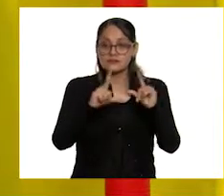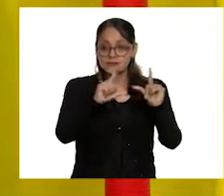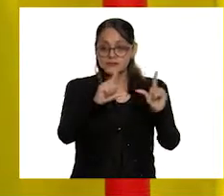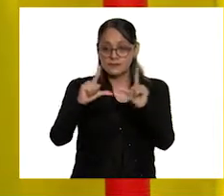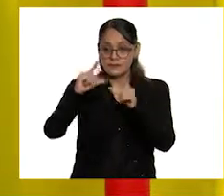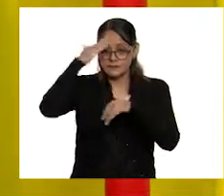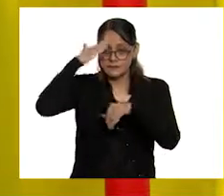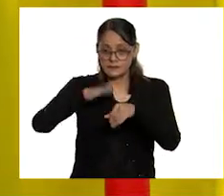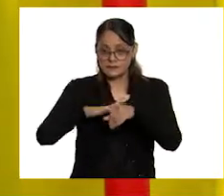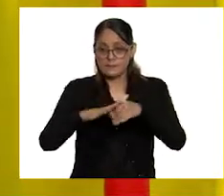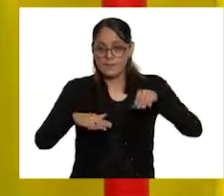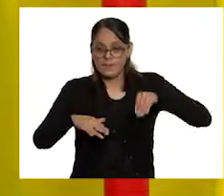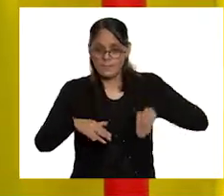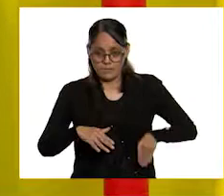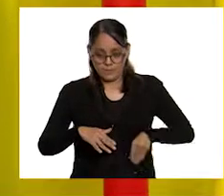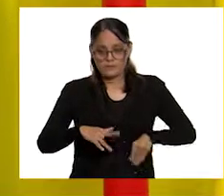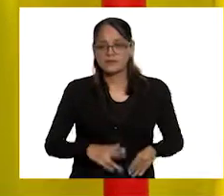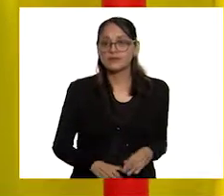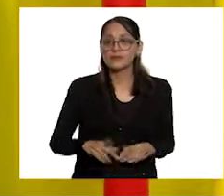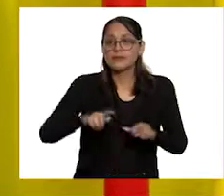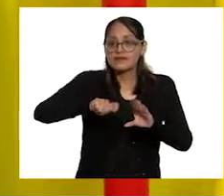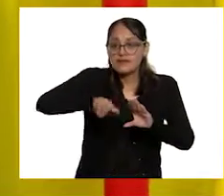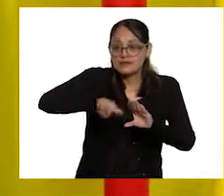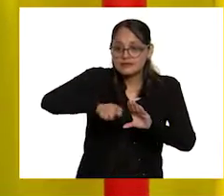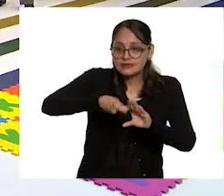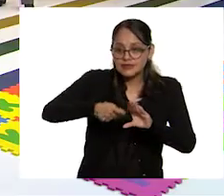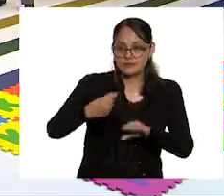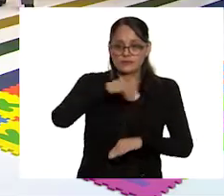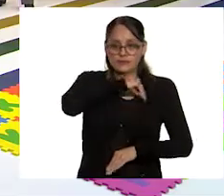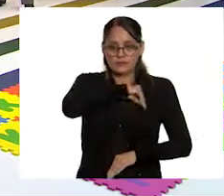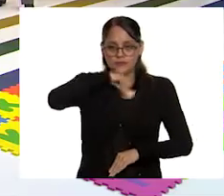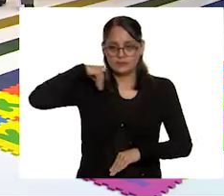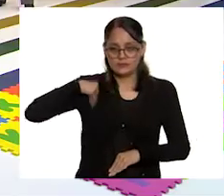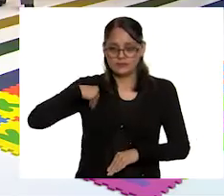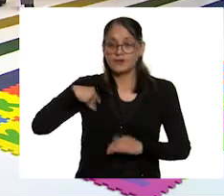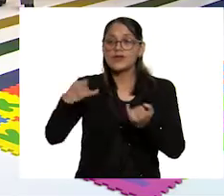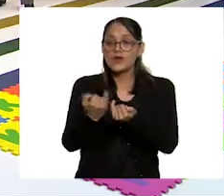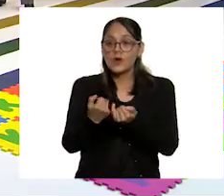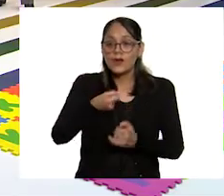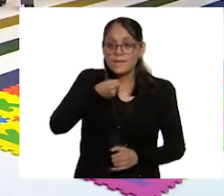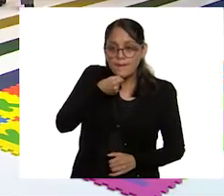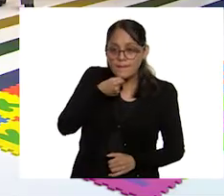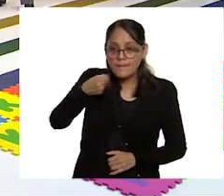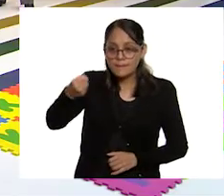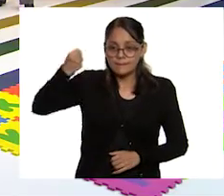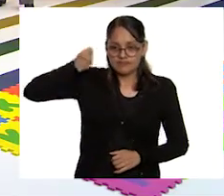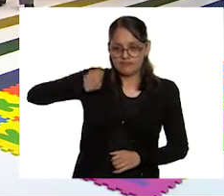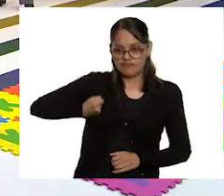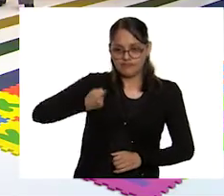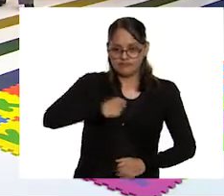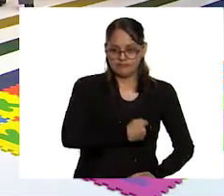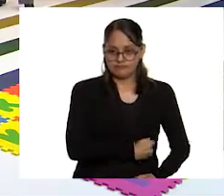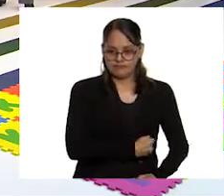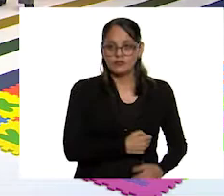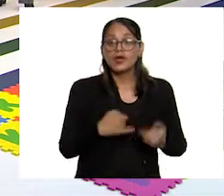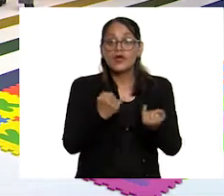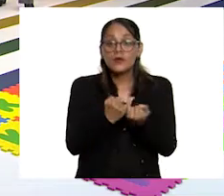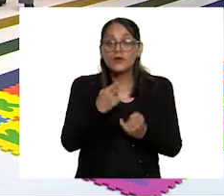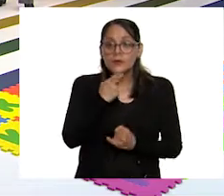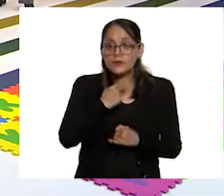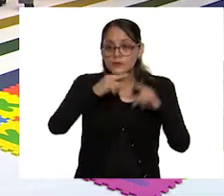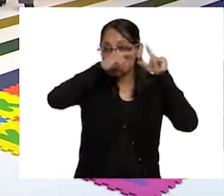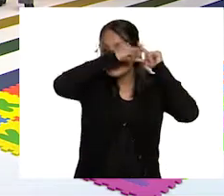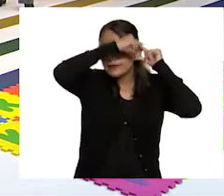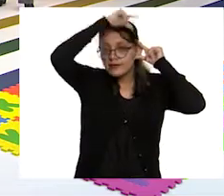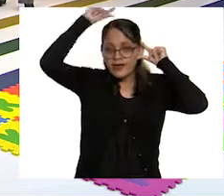desarmadores, discos, micrófonos. Son suelen utilizar diademas